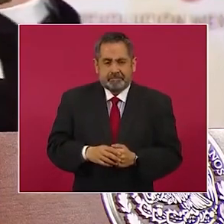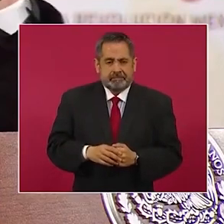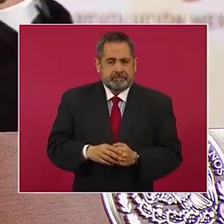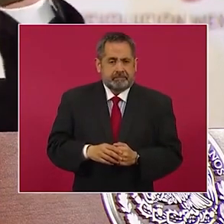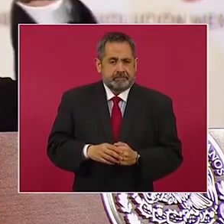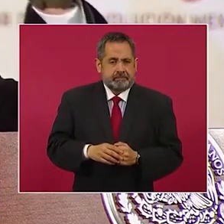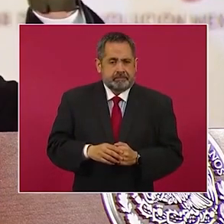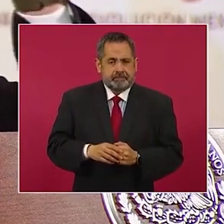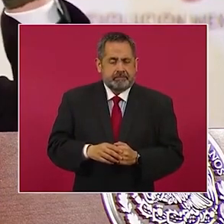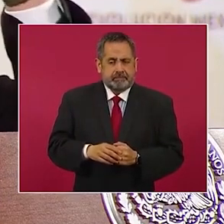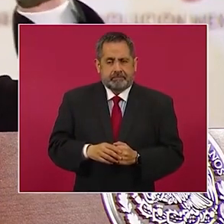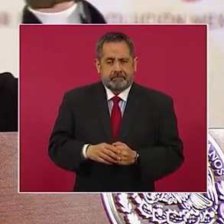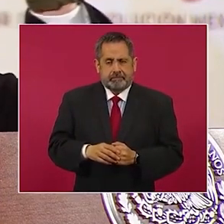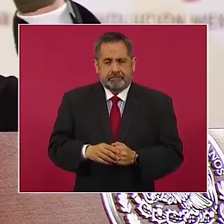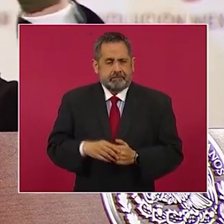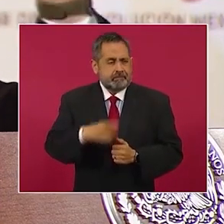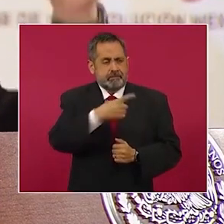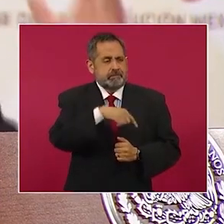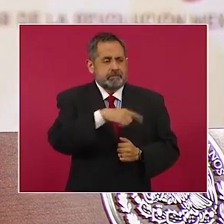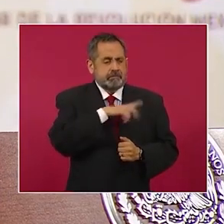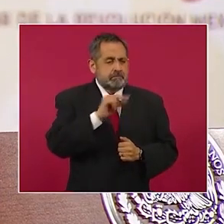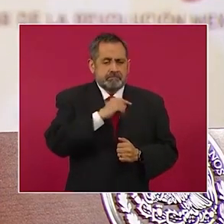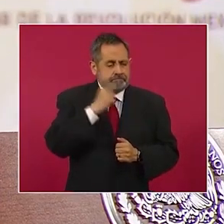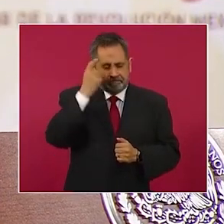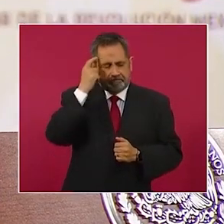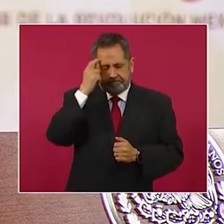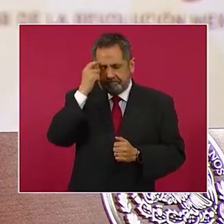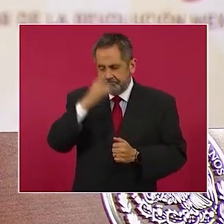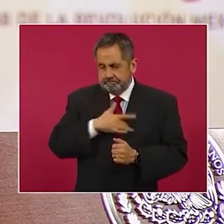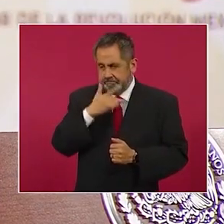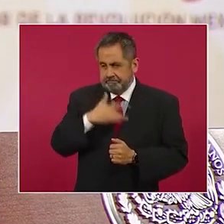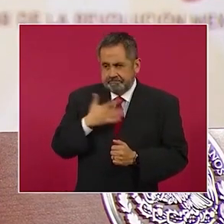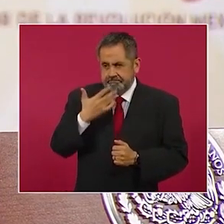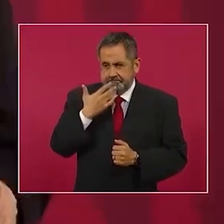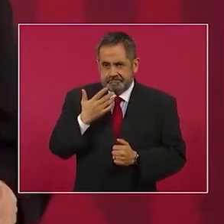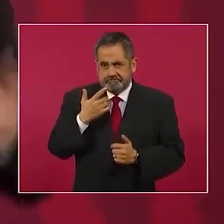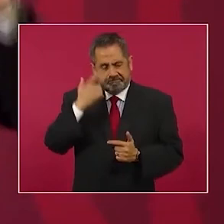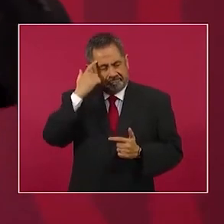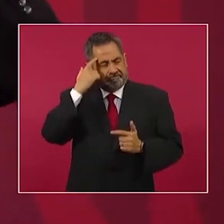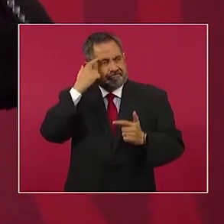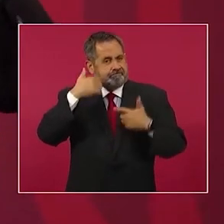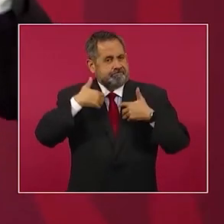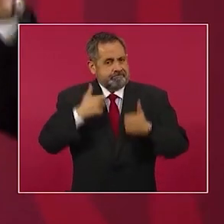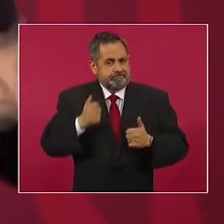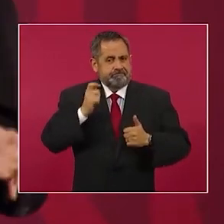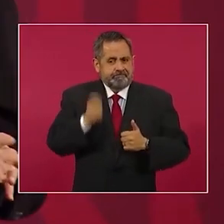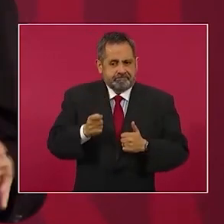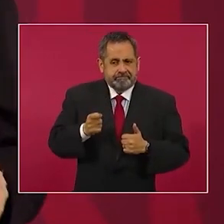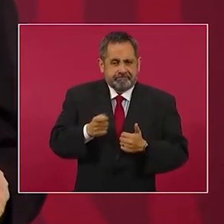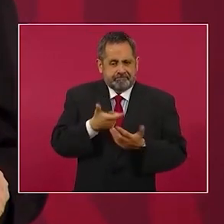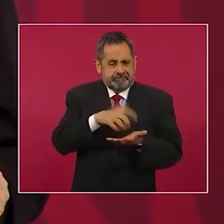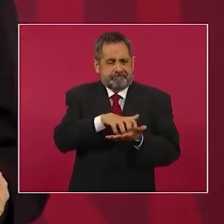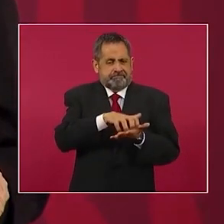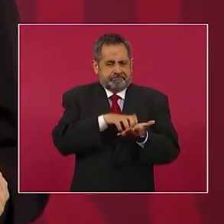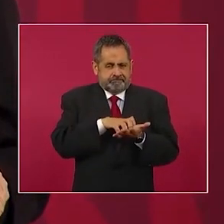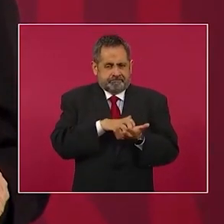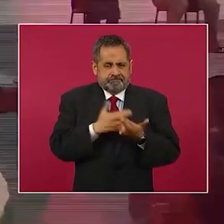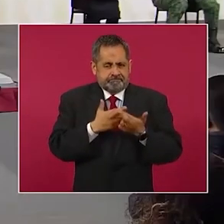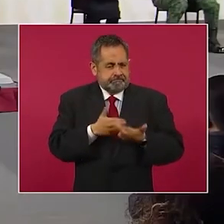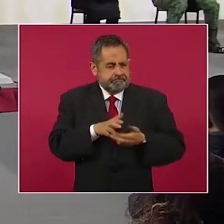Porque ellos no tienen conciencia de lo que es la austeridad.